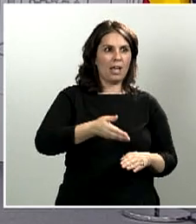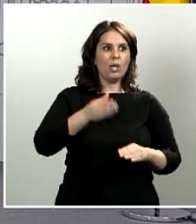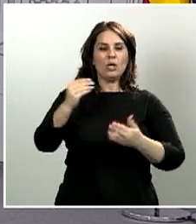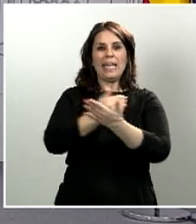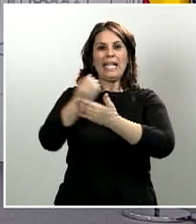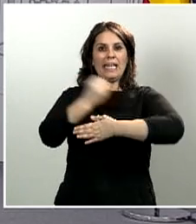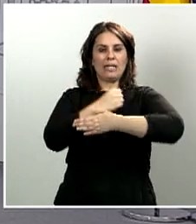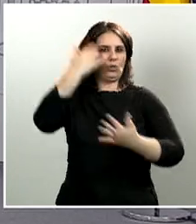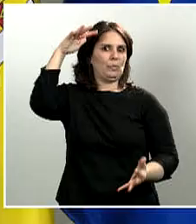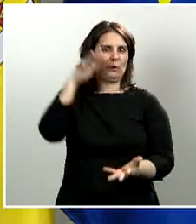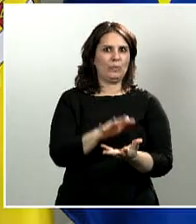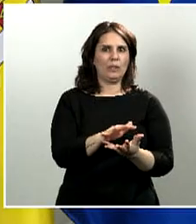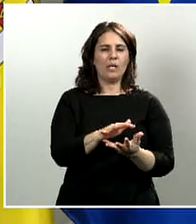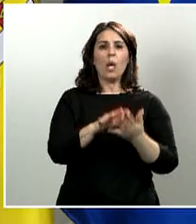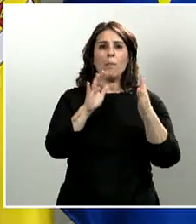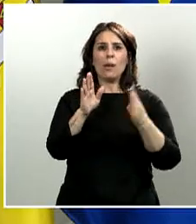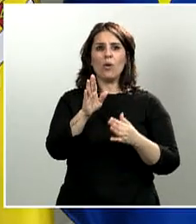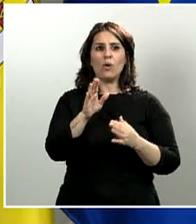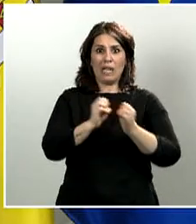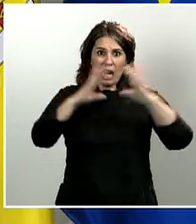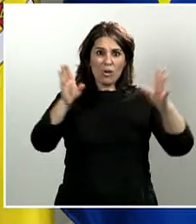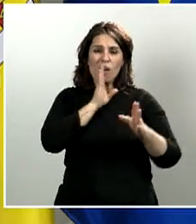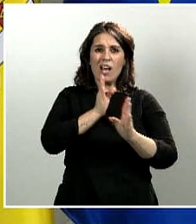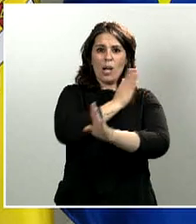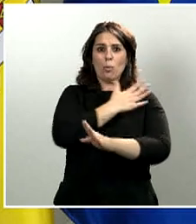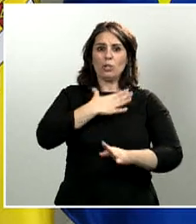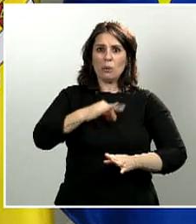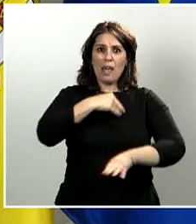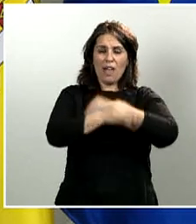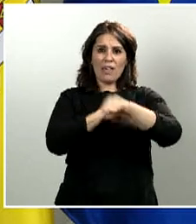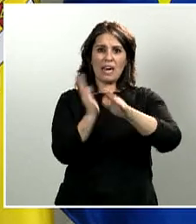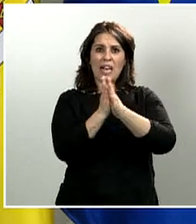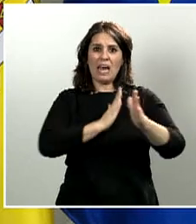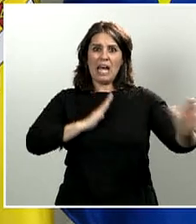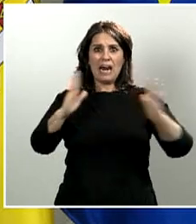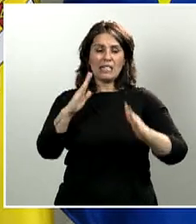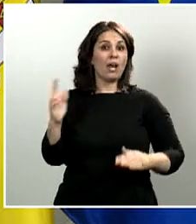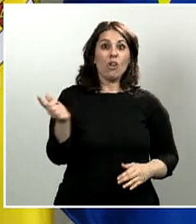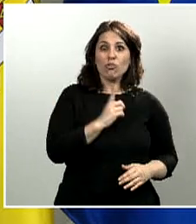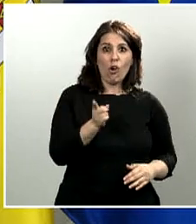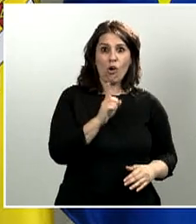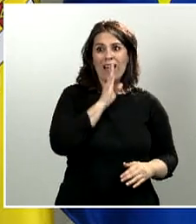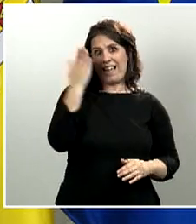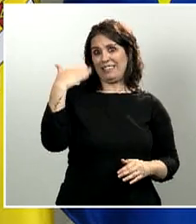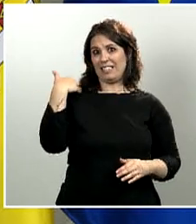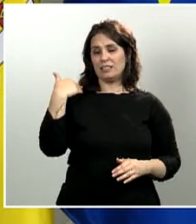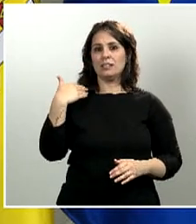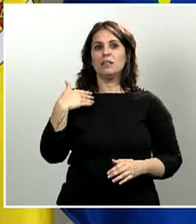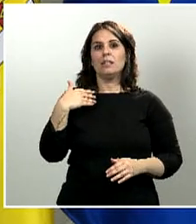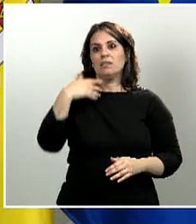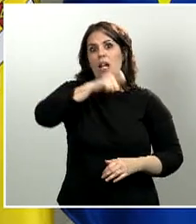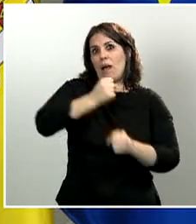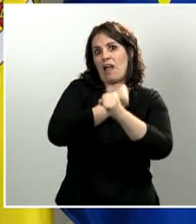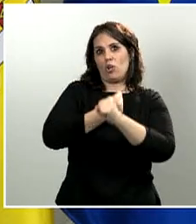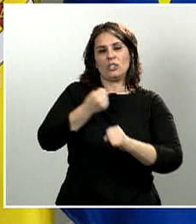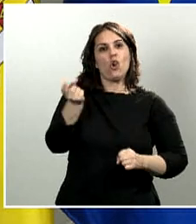cubiertos de forma clara por la posibilidad de realizar un expediente de regulación temporal de empleo para aquellos trabajadores que no sean indispensables para